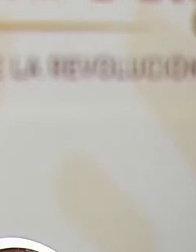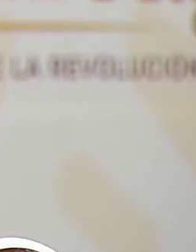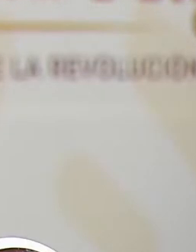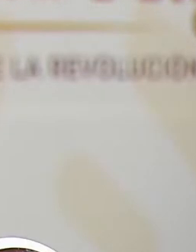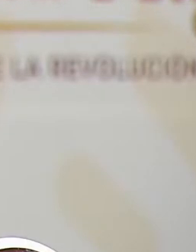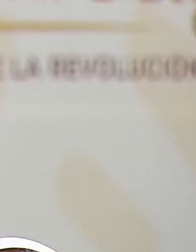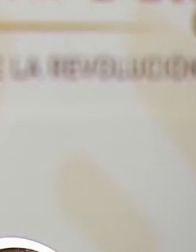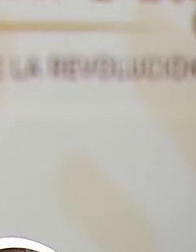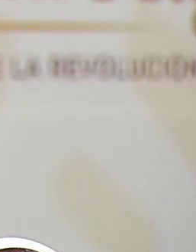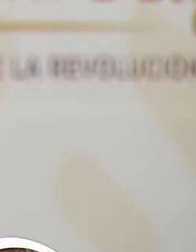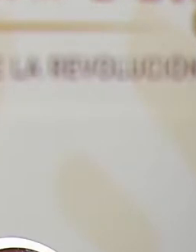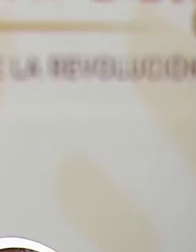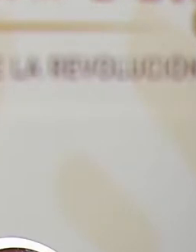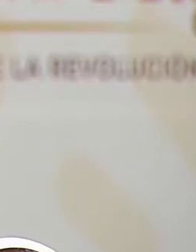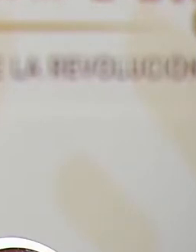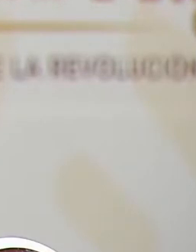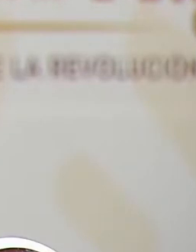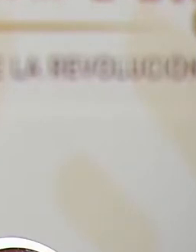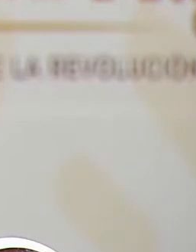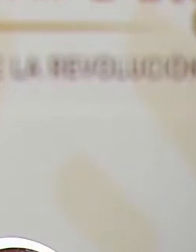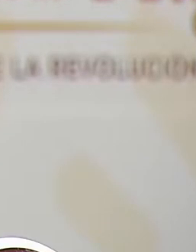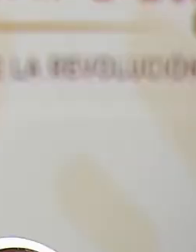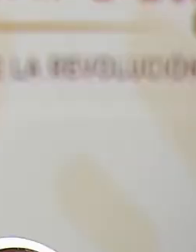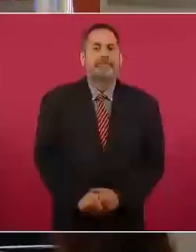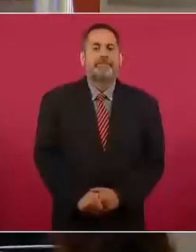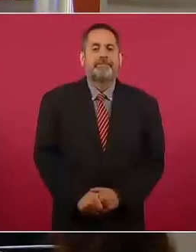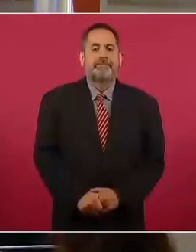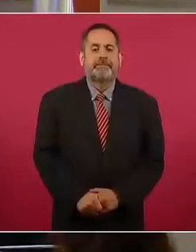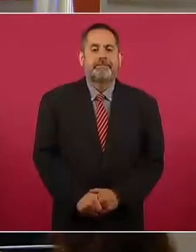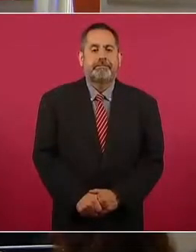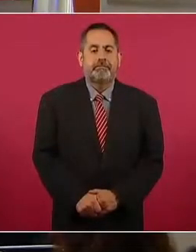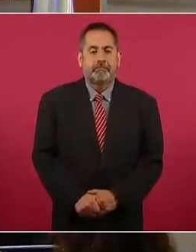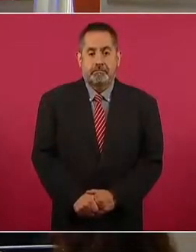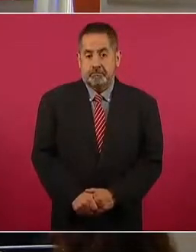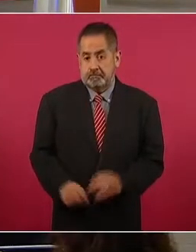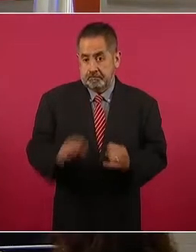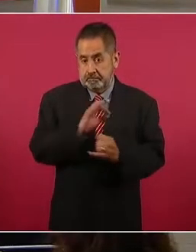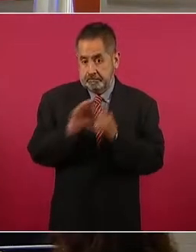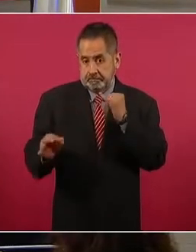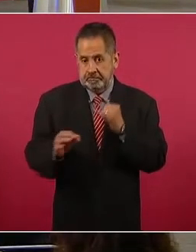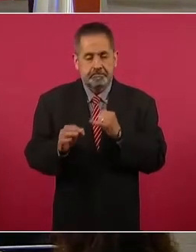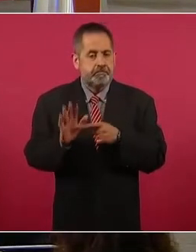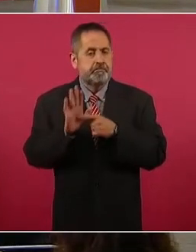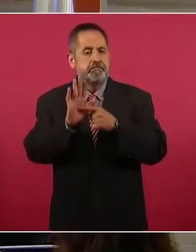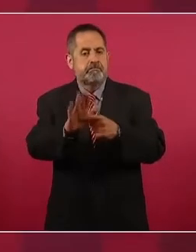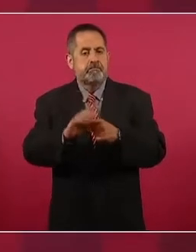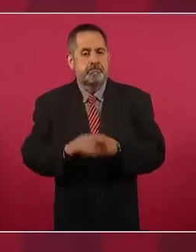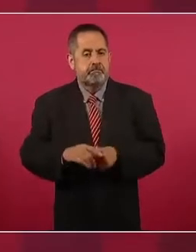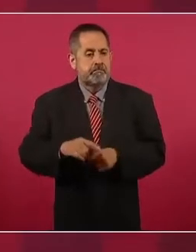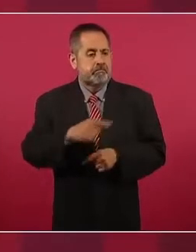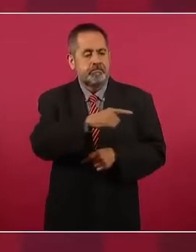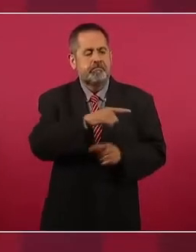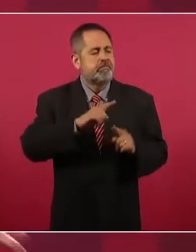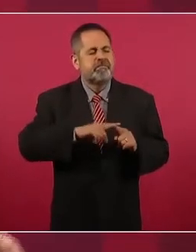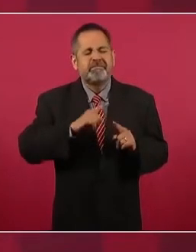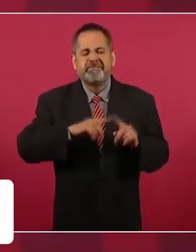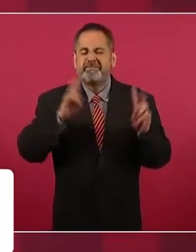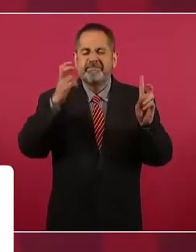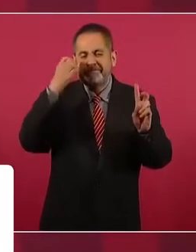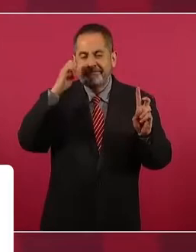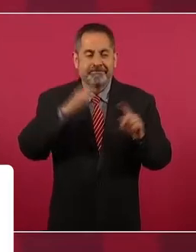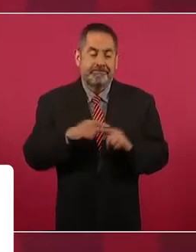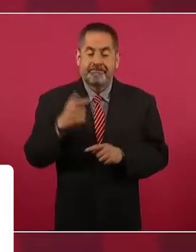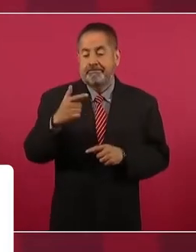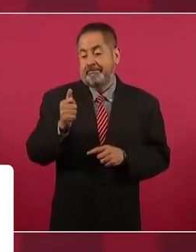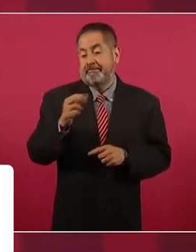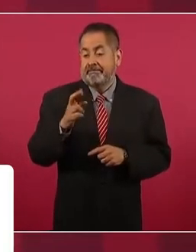Y bueno, para finalizar esta sección, vamos a presentar al experto de la semana. Gabriel